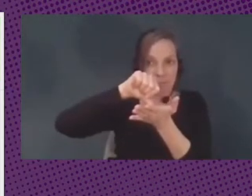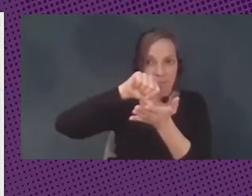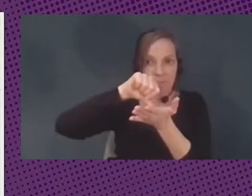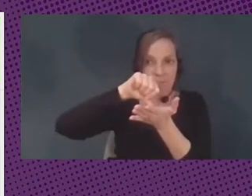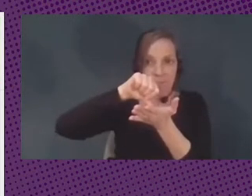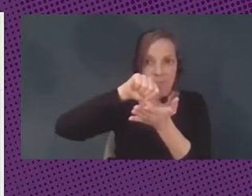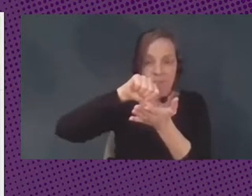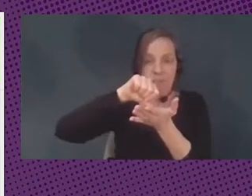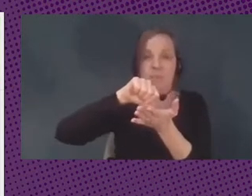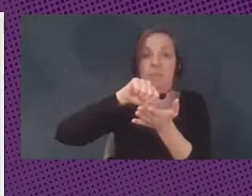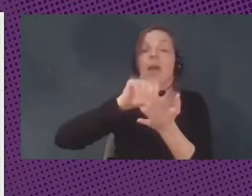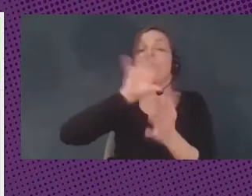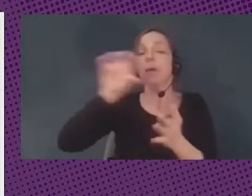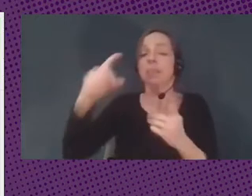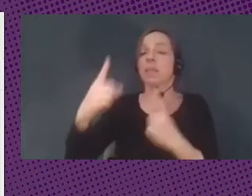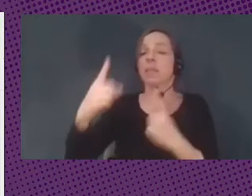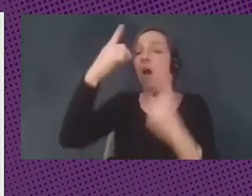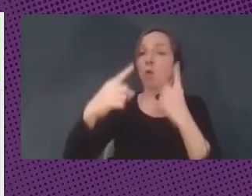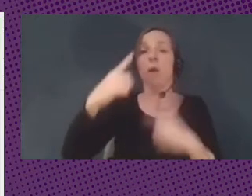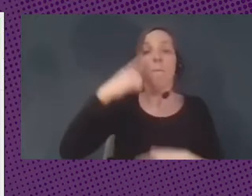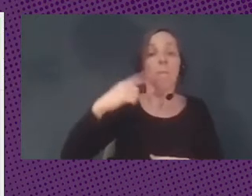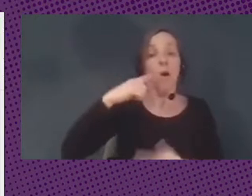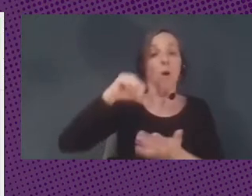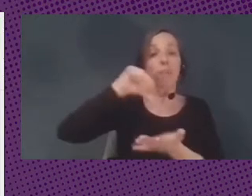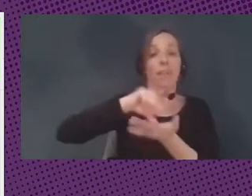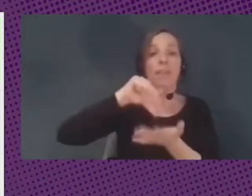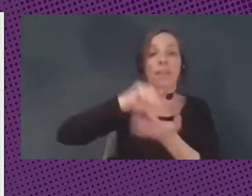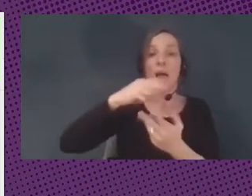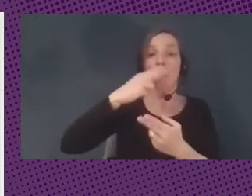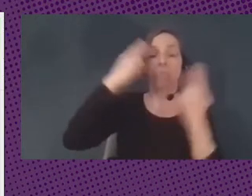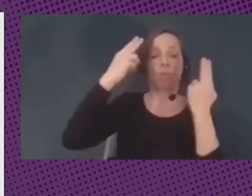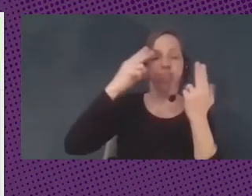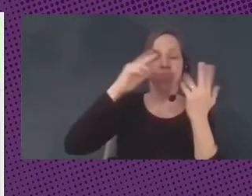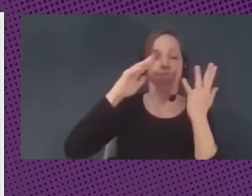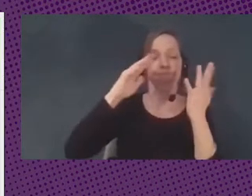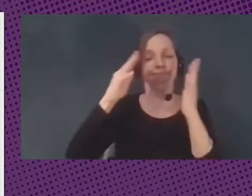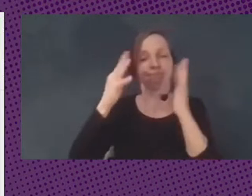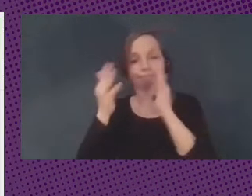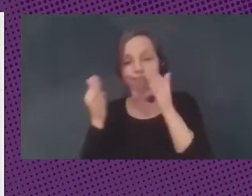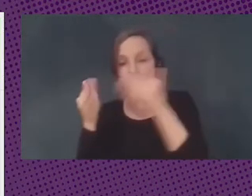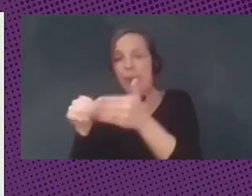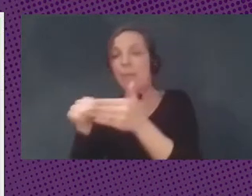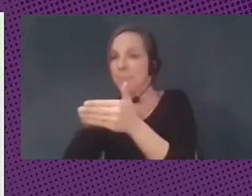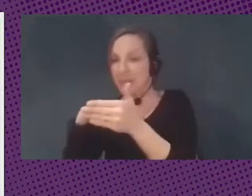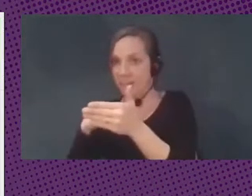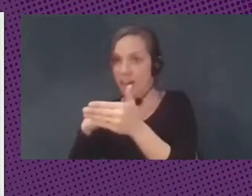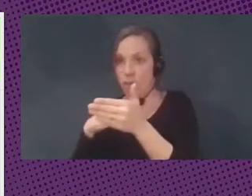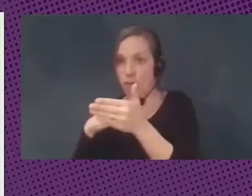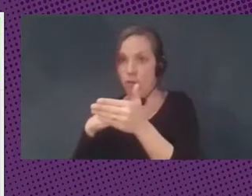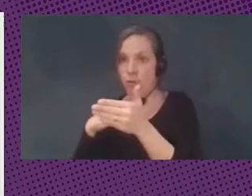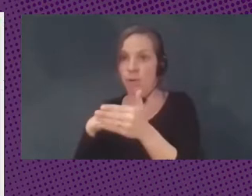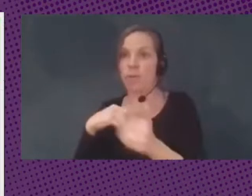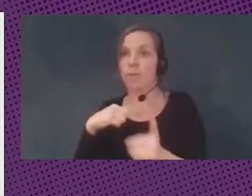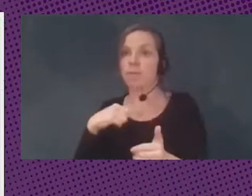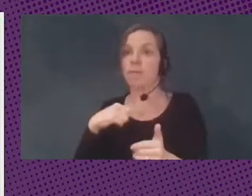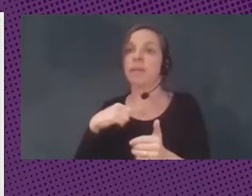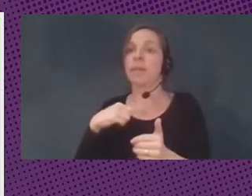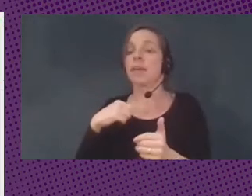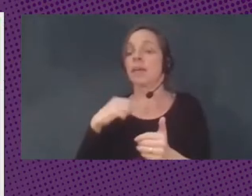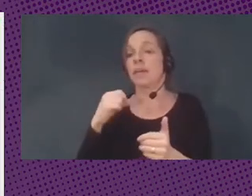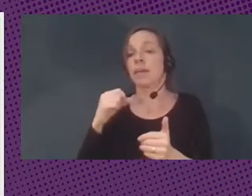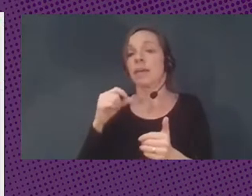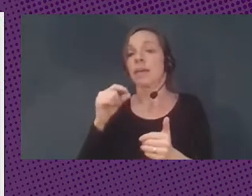ido privatizando el rol de los bancos centrales para que el banco corresponsal más bien sea un ente privado y generalmente